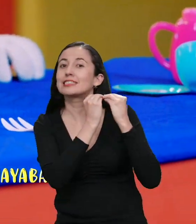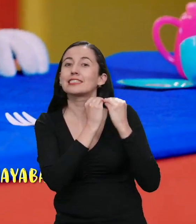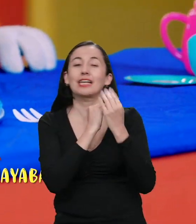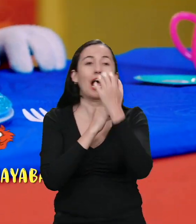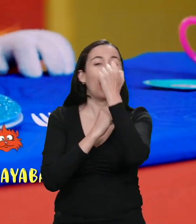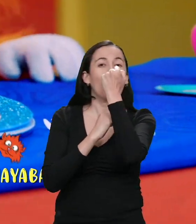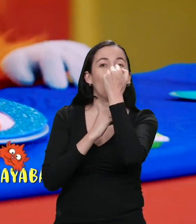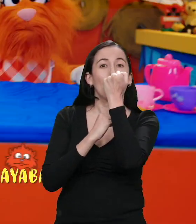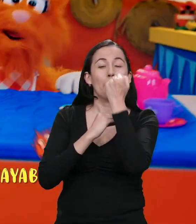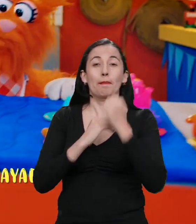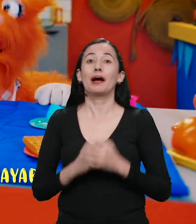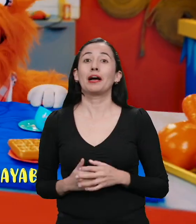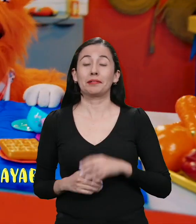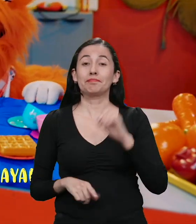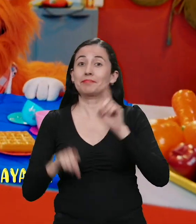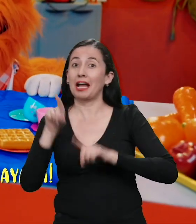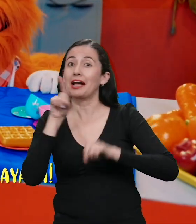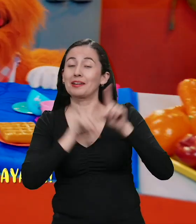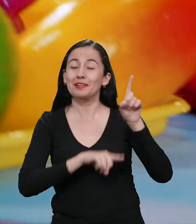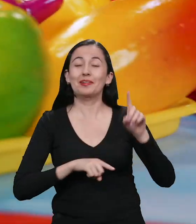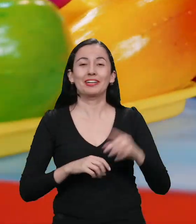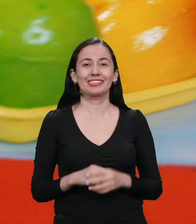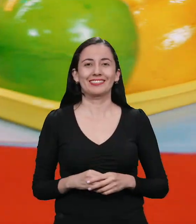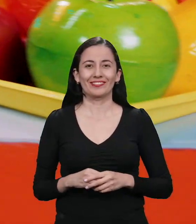tomate y guayaba.